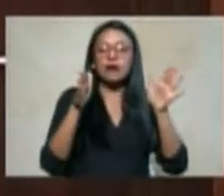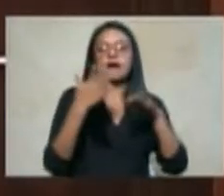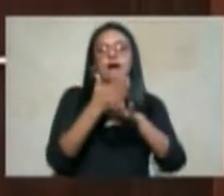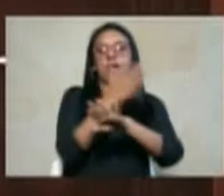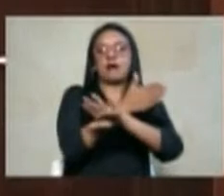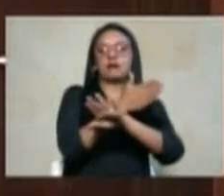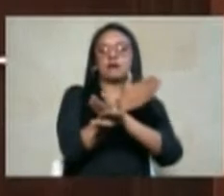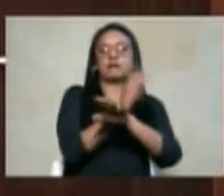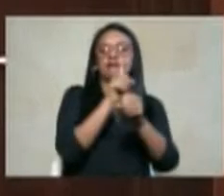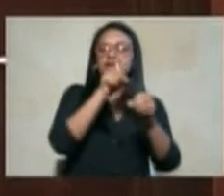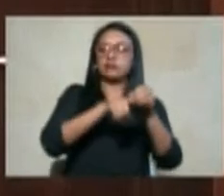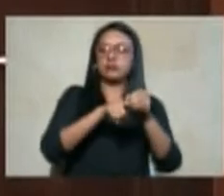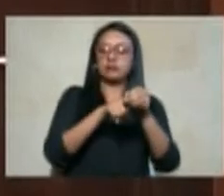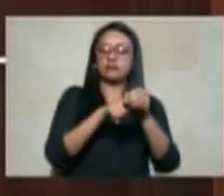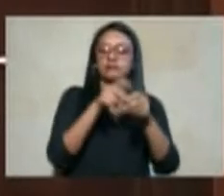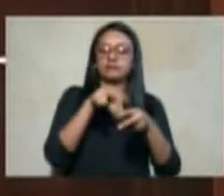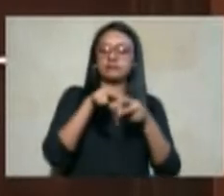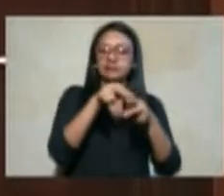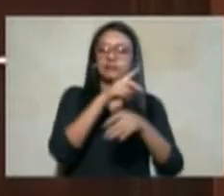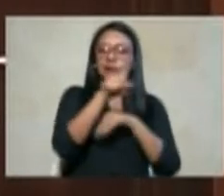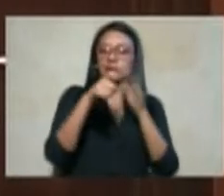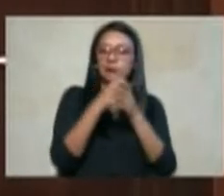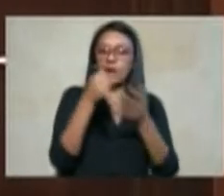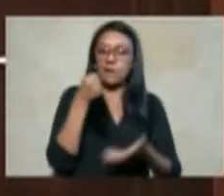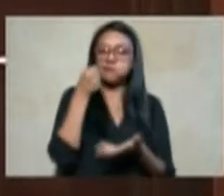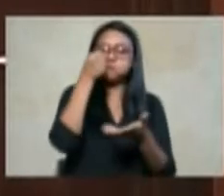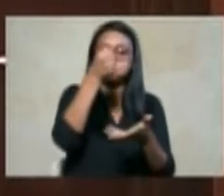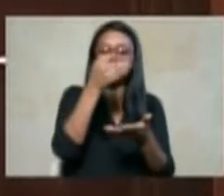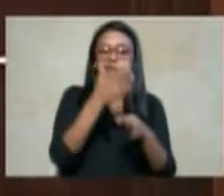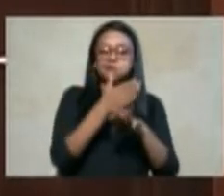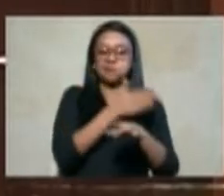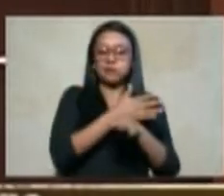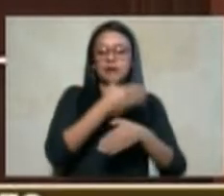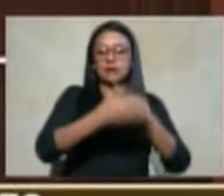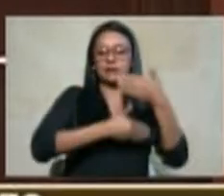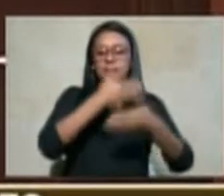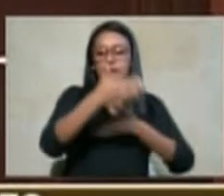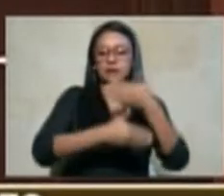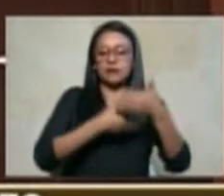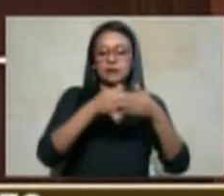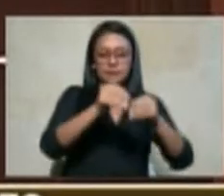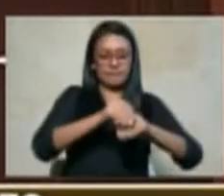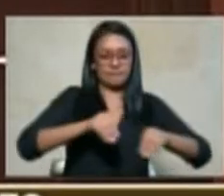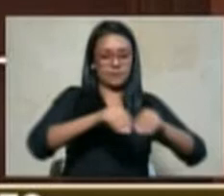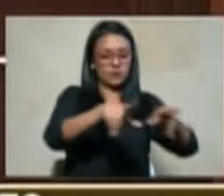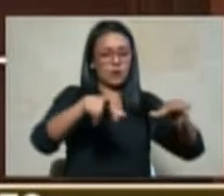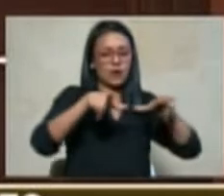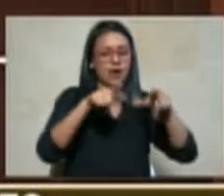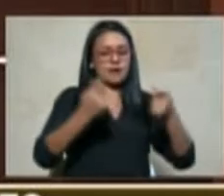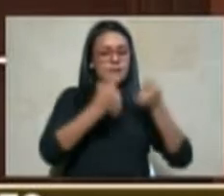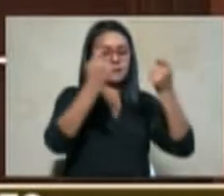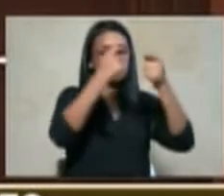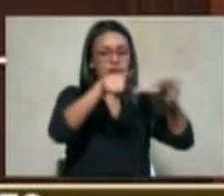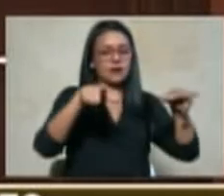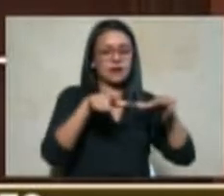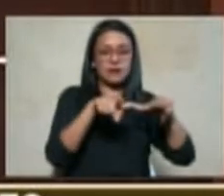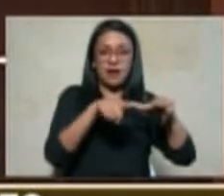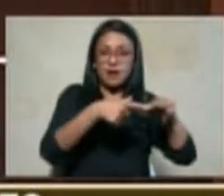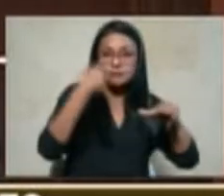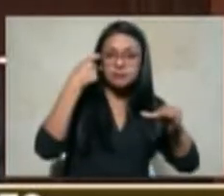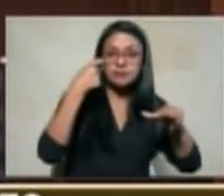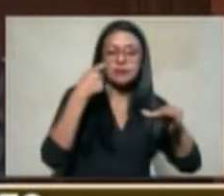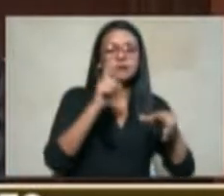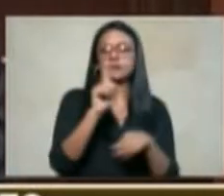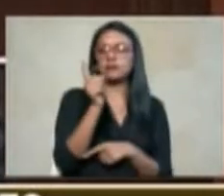inmobiliaria que dicho sea de paso no saca el predio del mercado pero simplemente amerita el acto de la